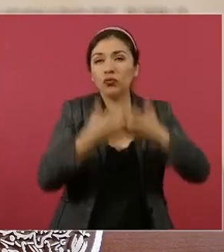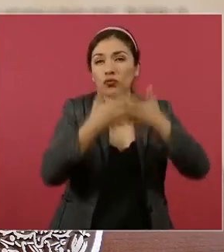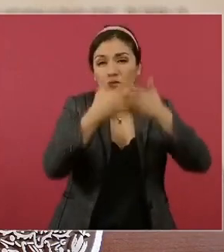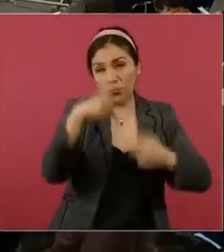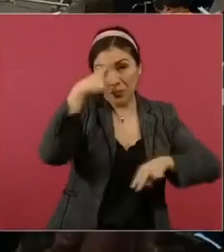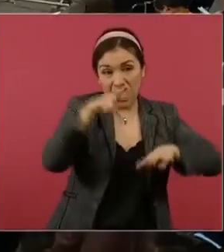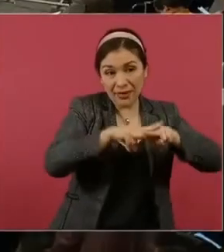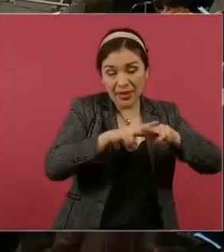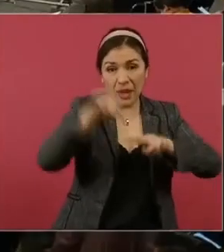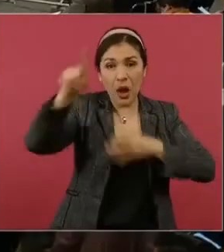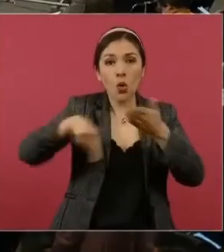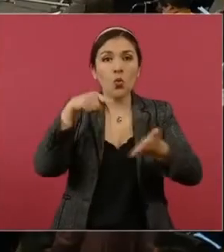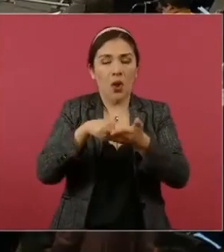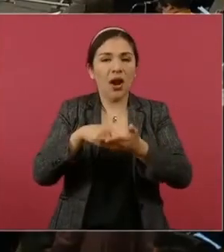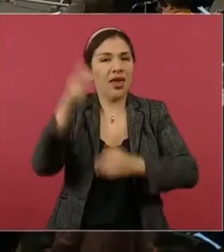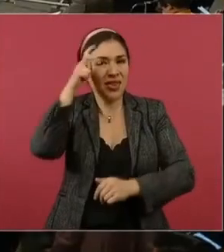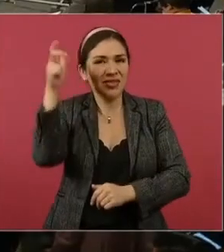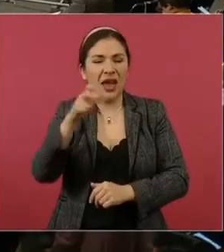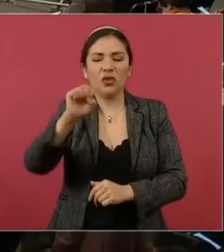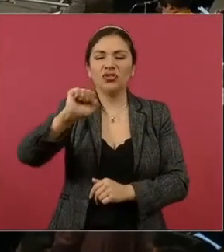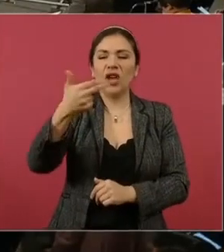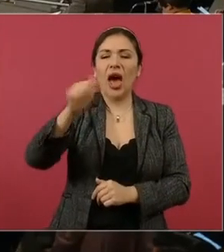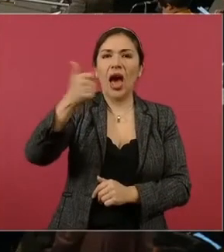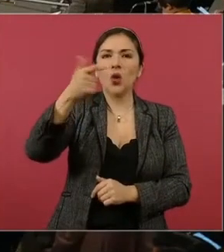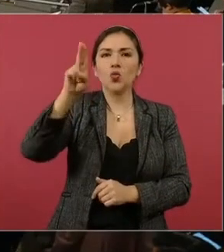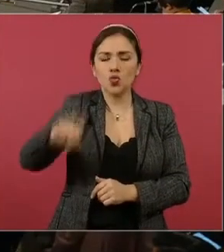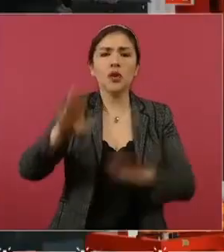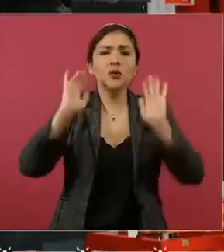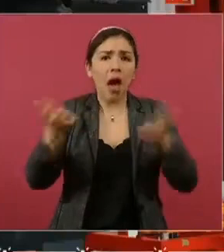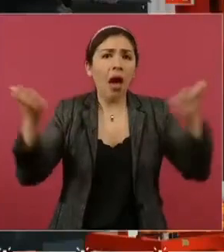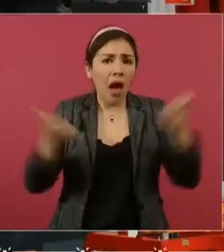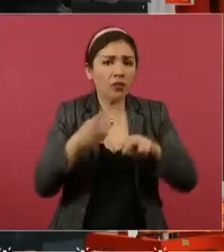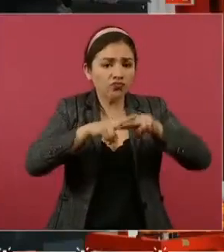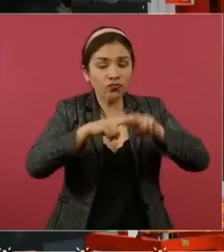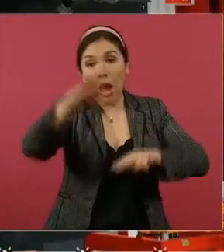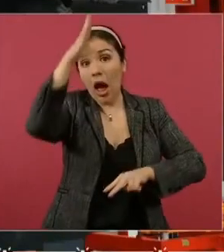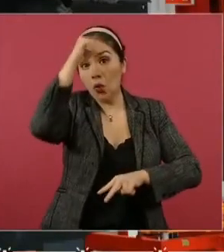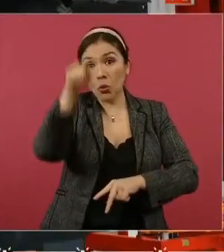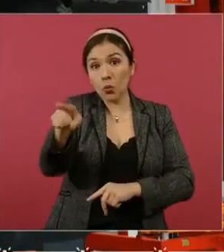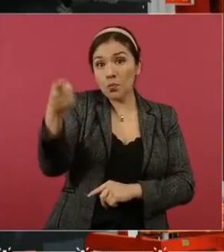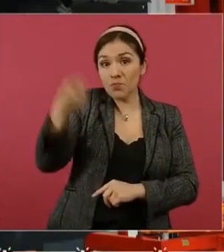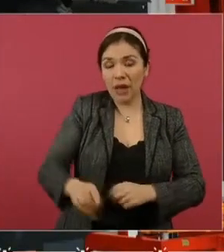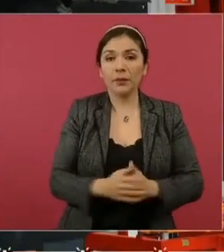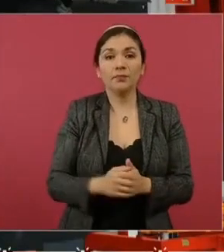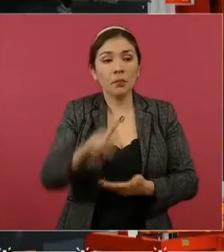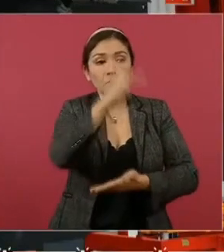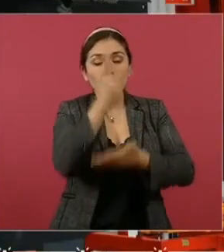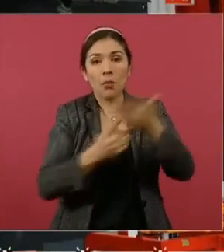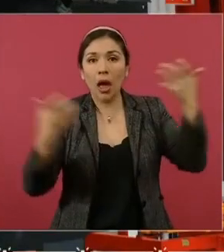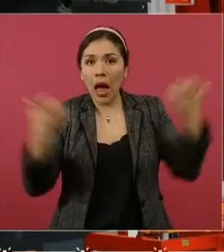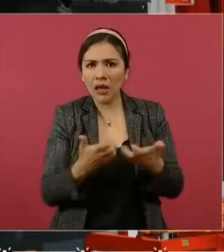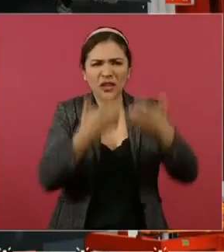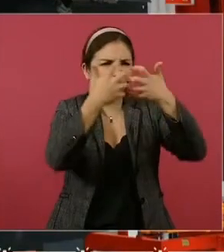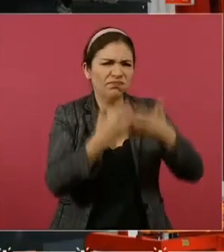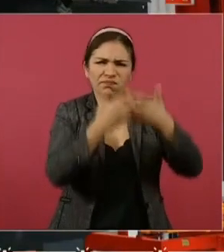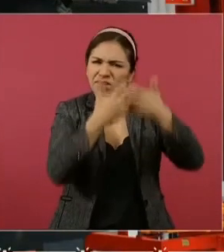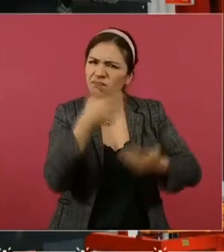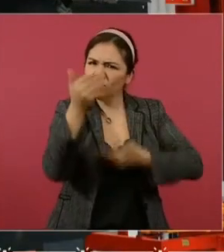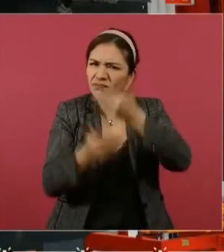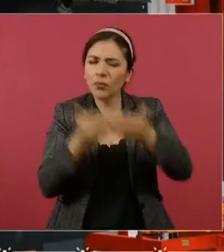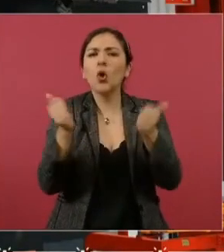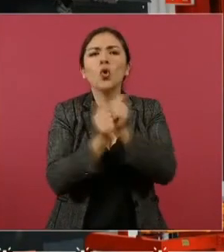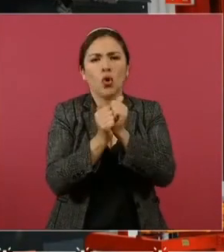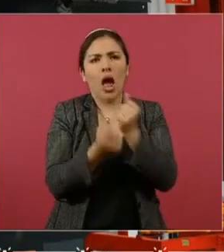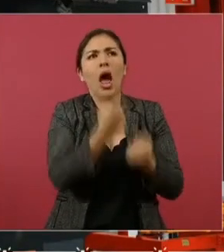Ciudad Sagún, en el estado de Hidalgo, avanzan conforme al programa. El trabajo se realiza en serie y ya hay